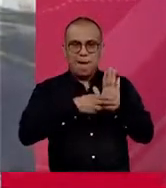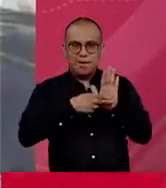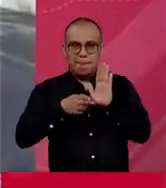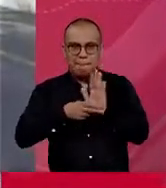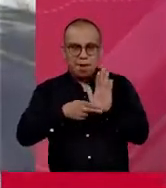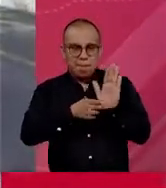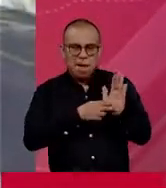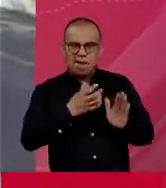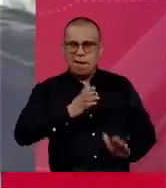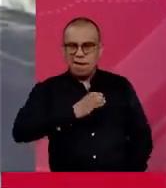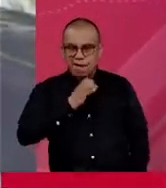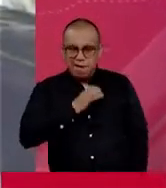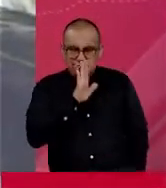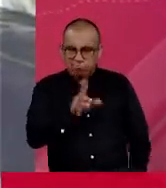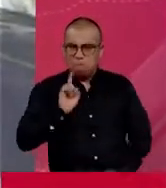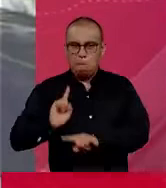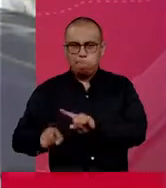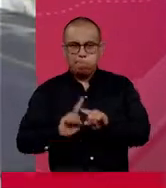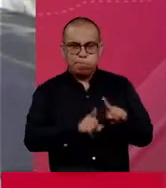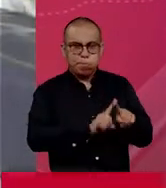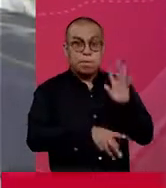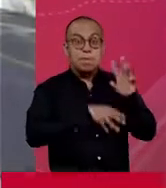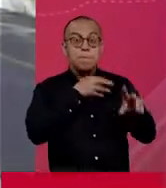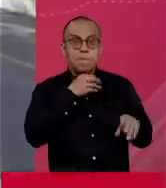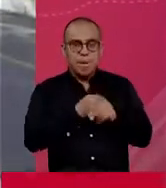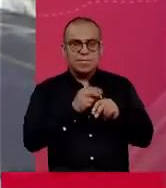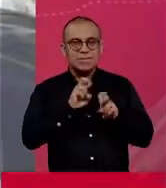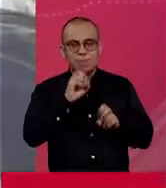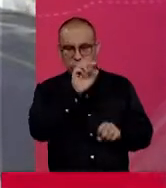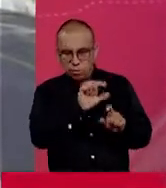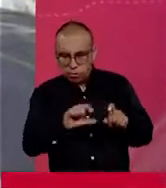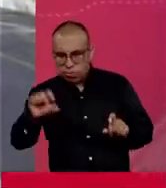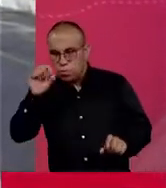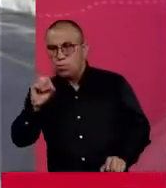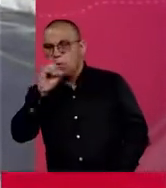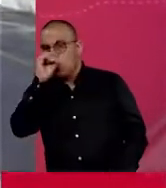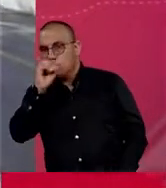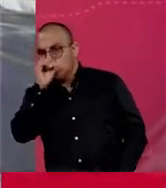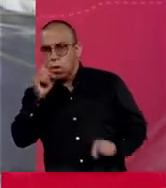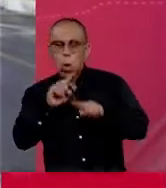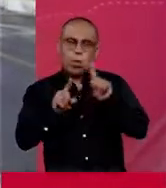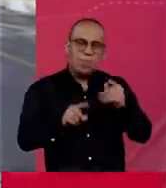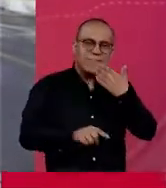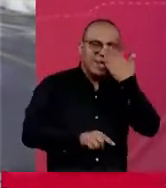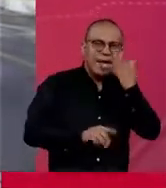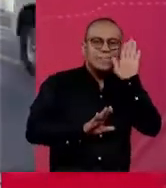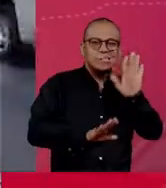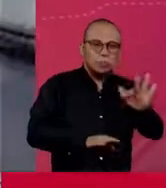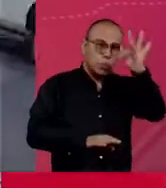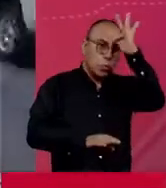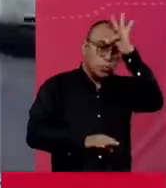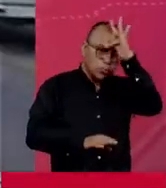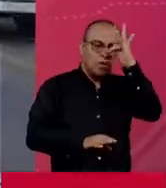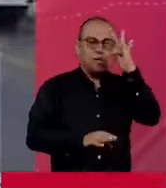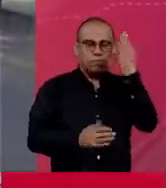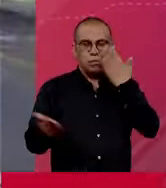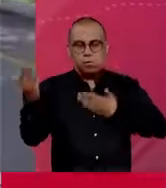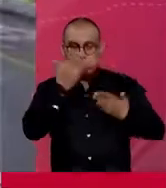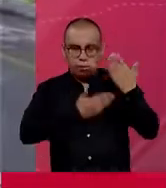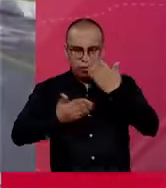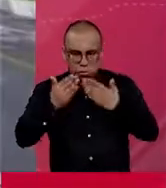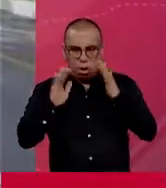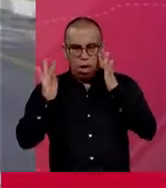diferentes características, pero también porque la acometida de oxígeno o de gases en los hospitales son distintos. Cuando se hacen esos acoples